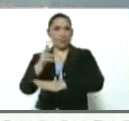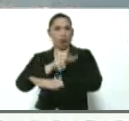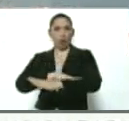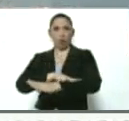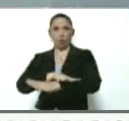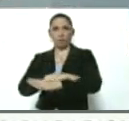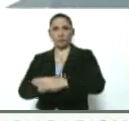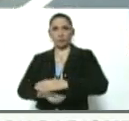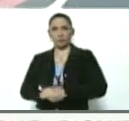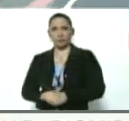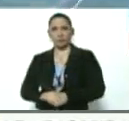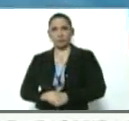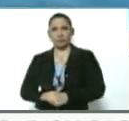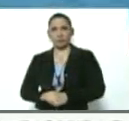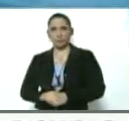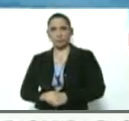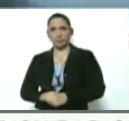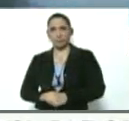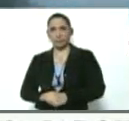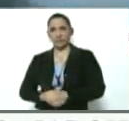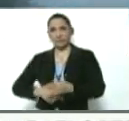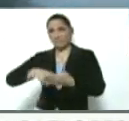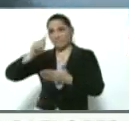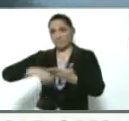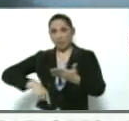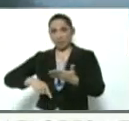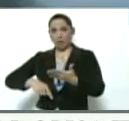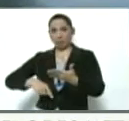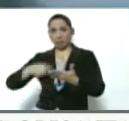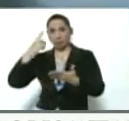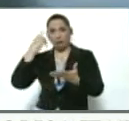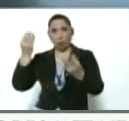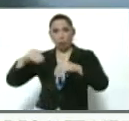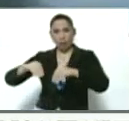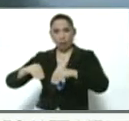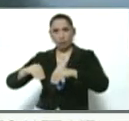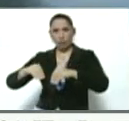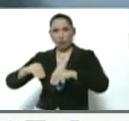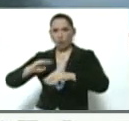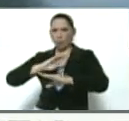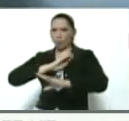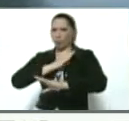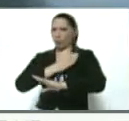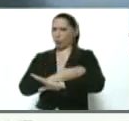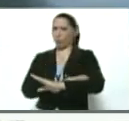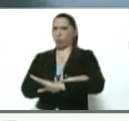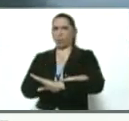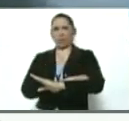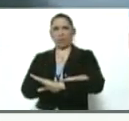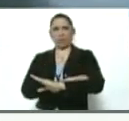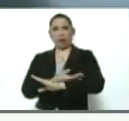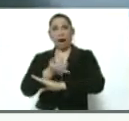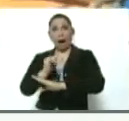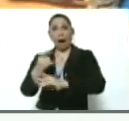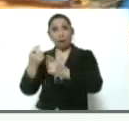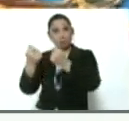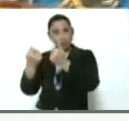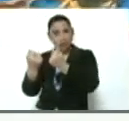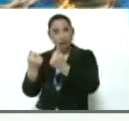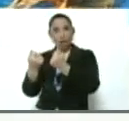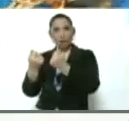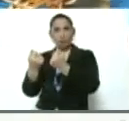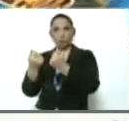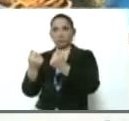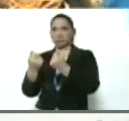la consignación, la firma de un contrato brutal que le pone precio de